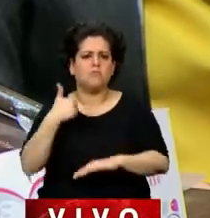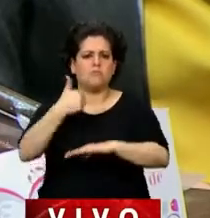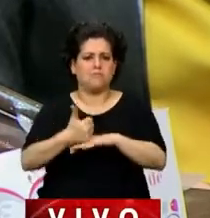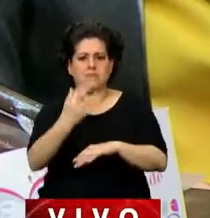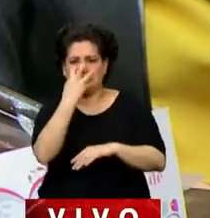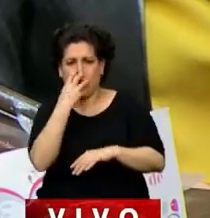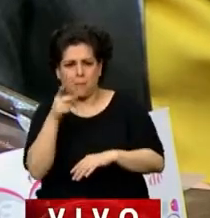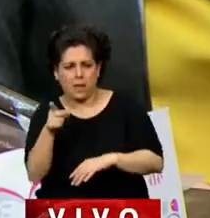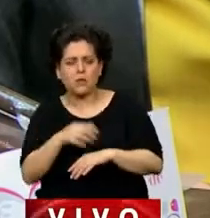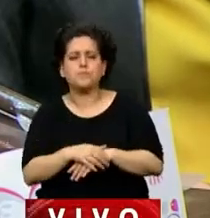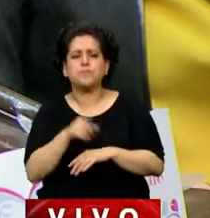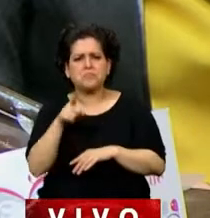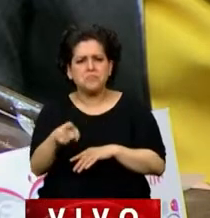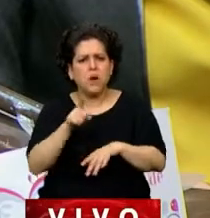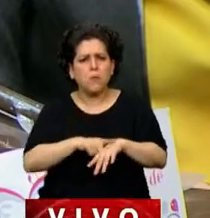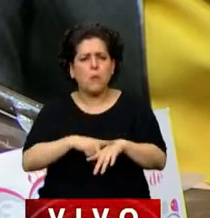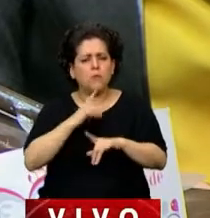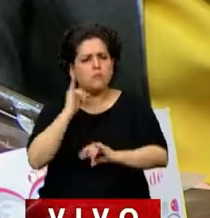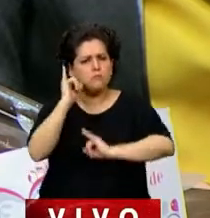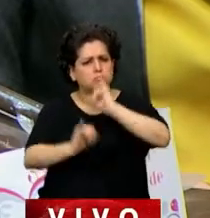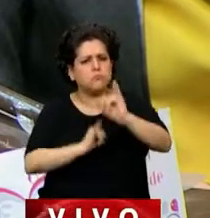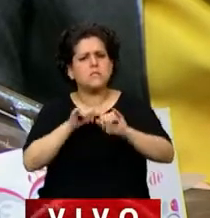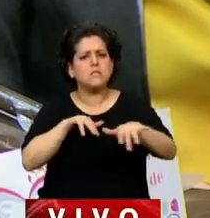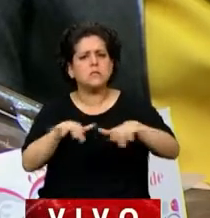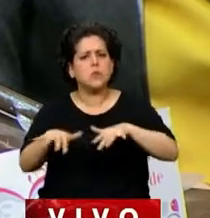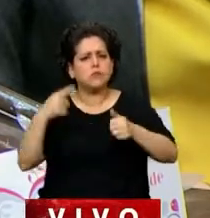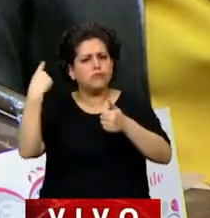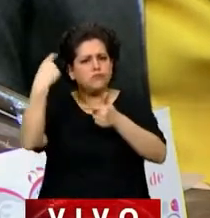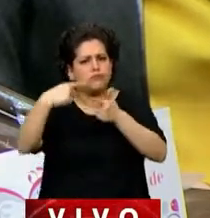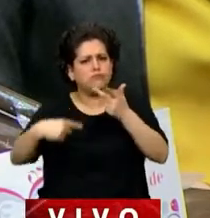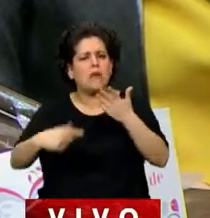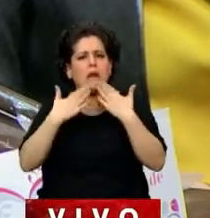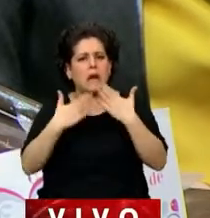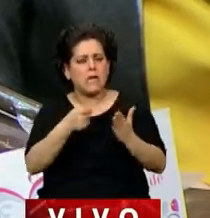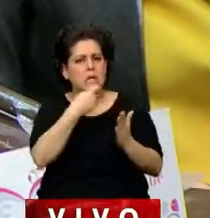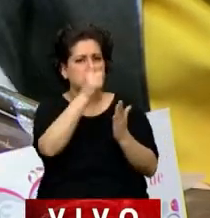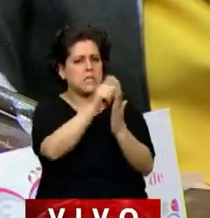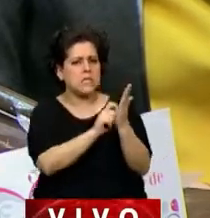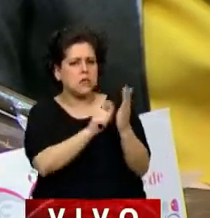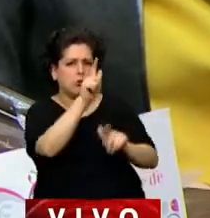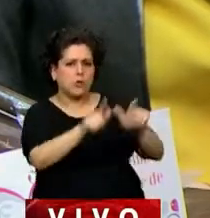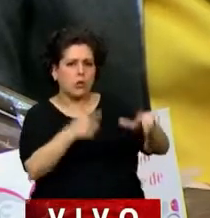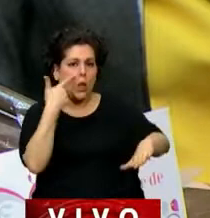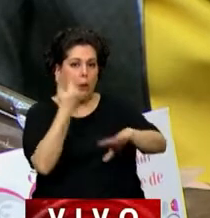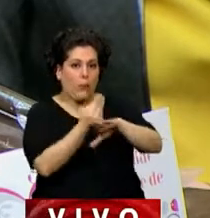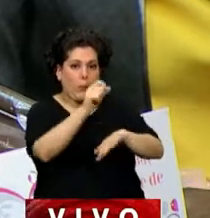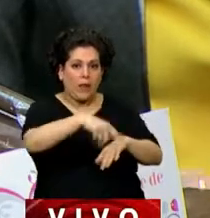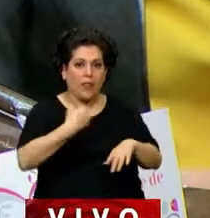manifestaba algunos de los hechos que había logrado este censo y que en el mismo